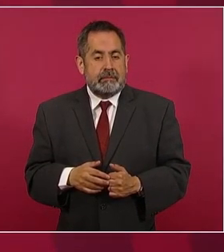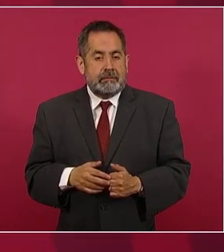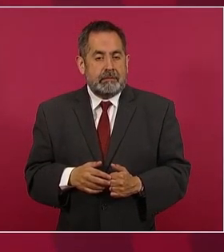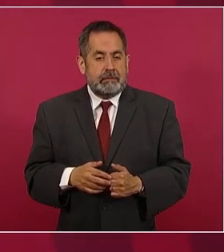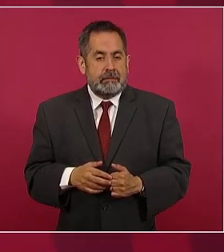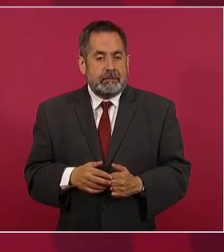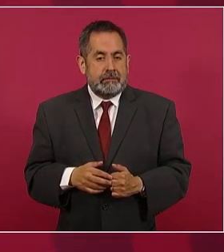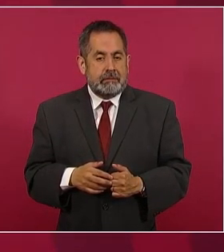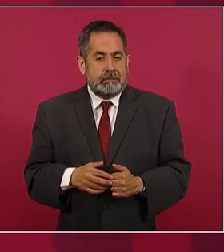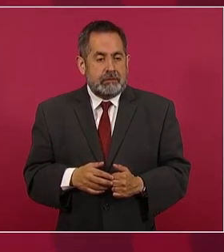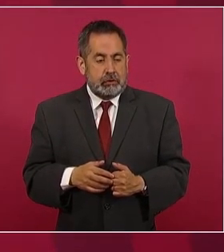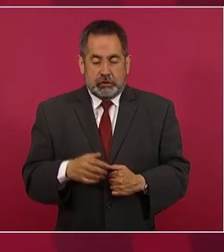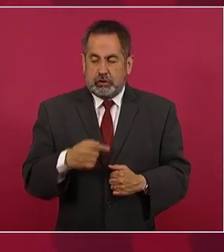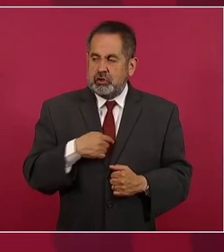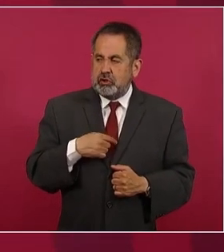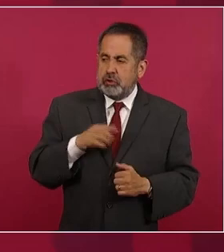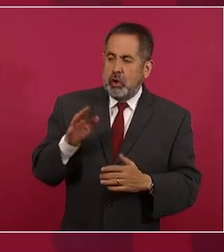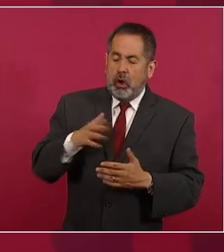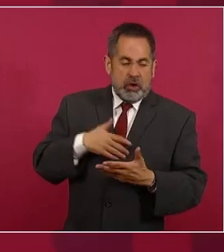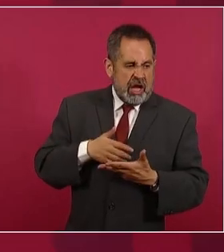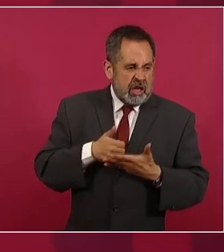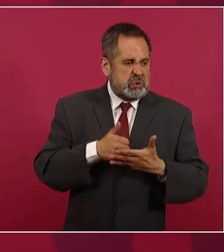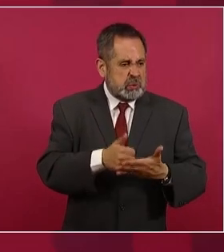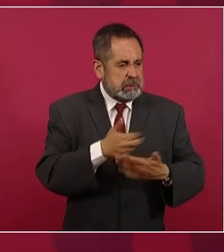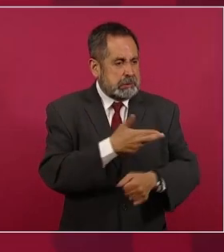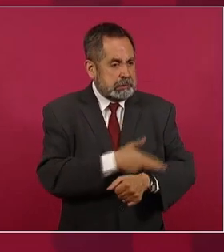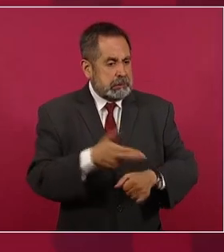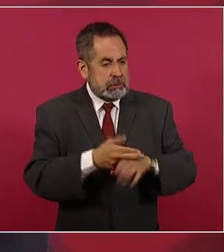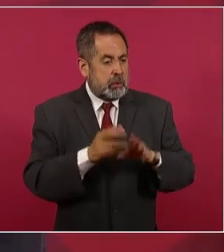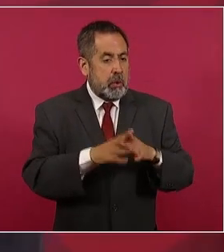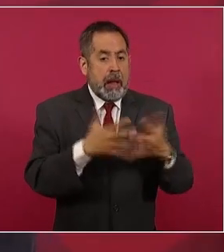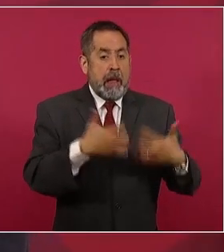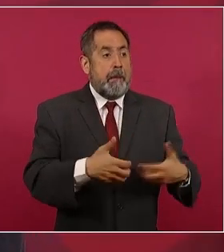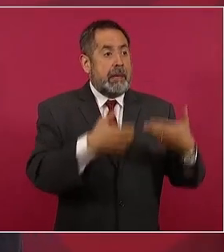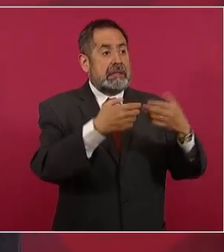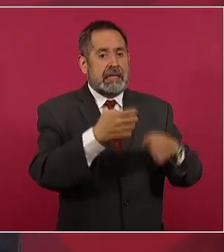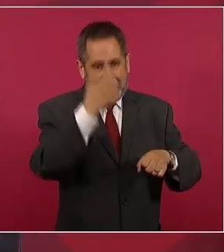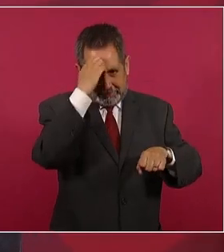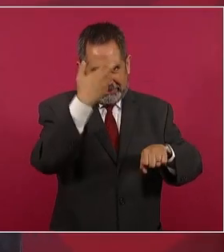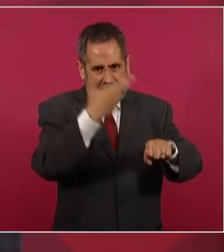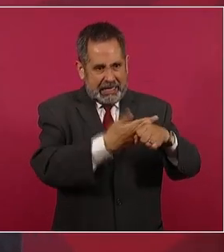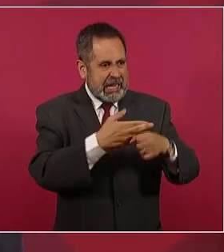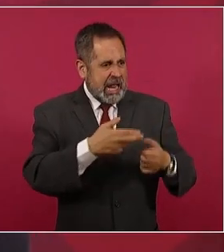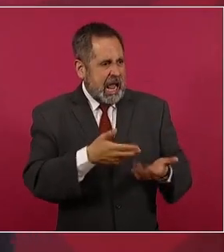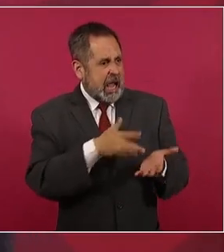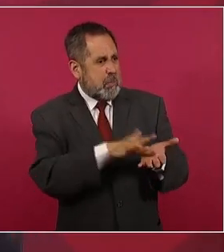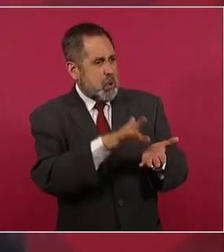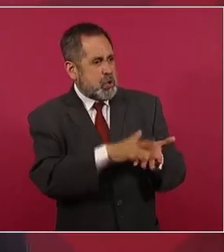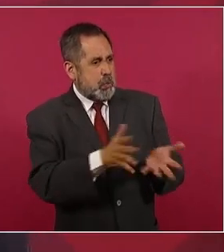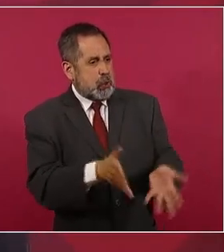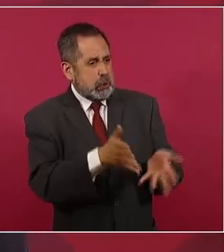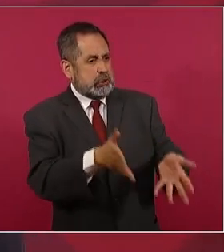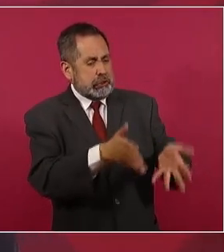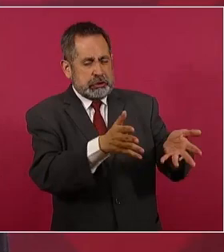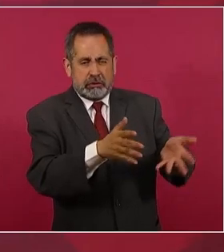ayudé a las empresas extranjeras que